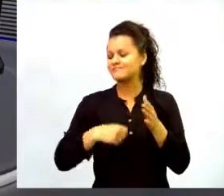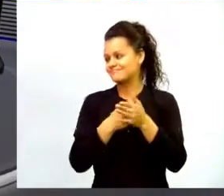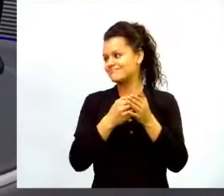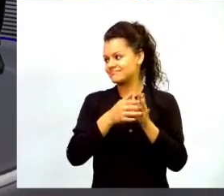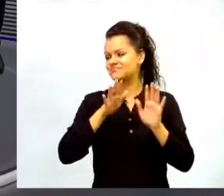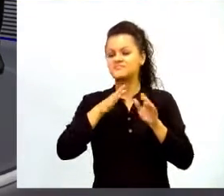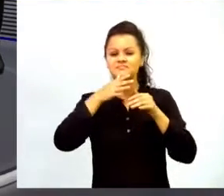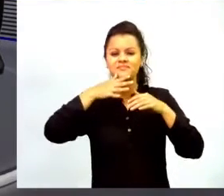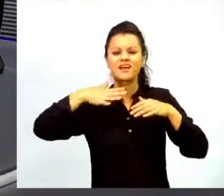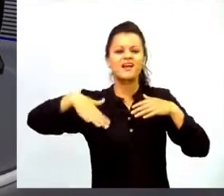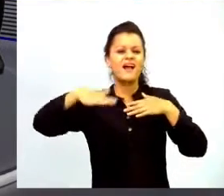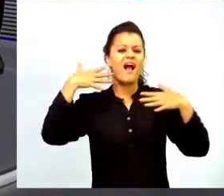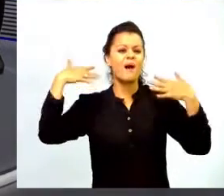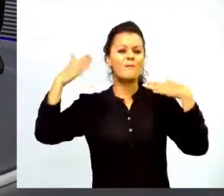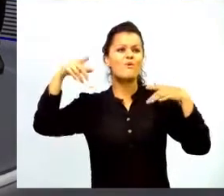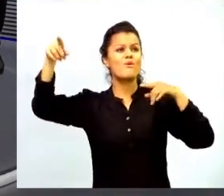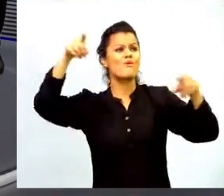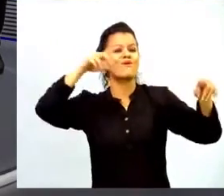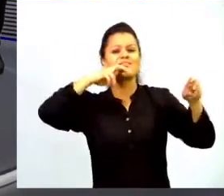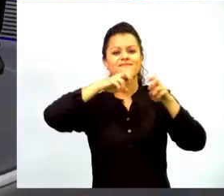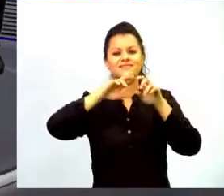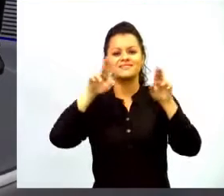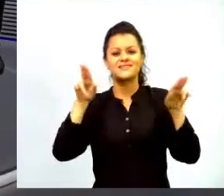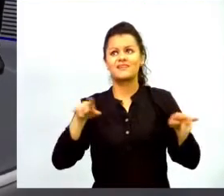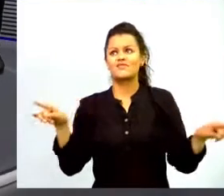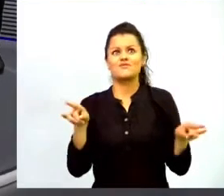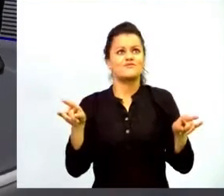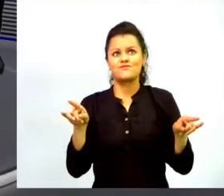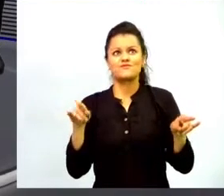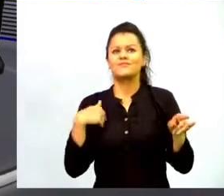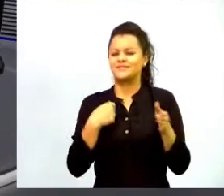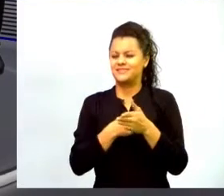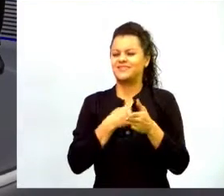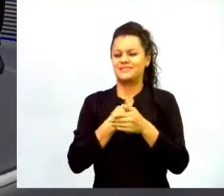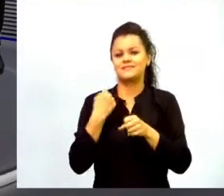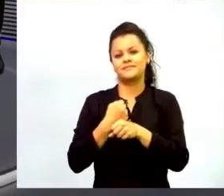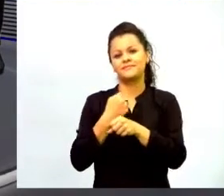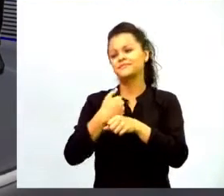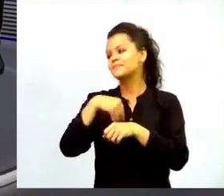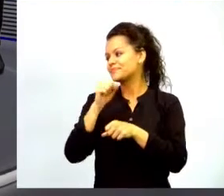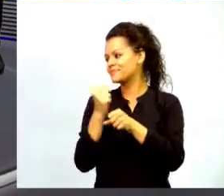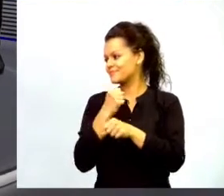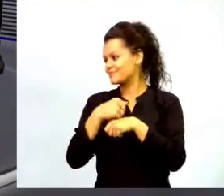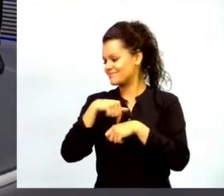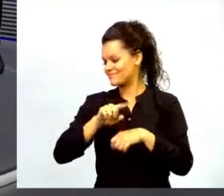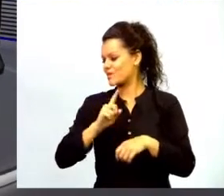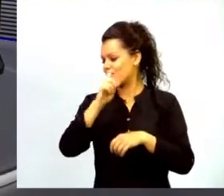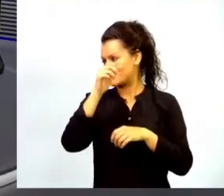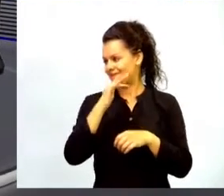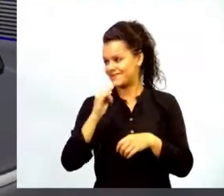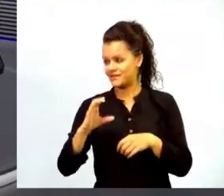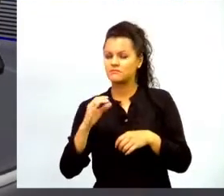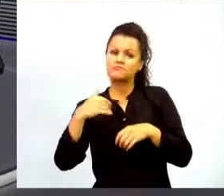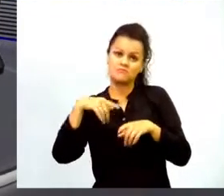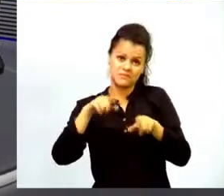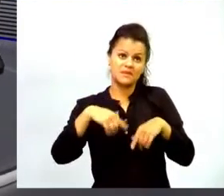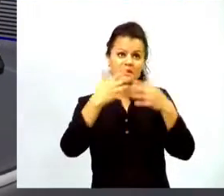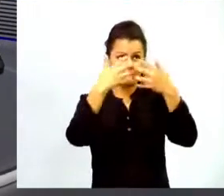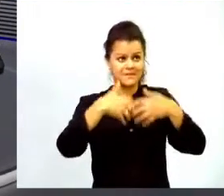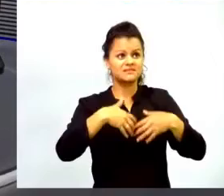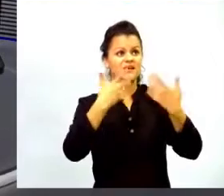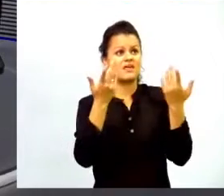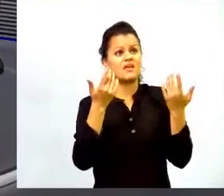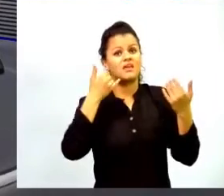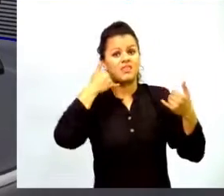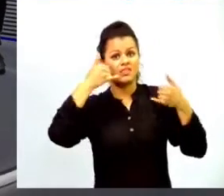estrategias también es un reto para todos los que trabajamos en política pública de TIC y también para las empresas de telecomunicaciones muy importante que